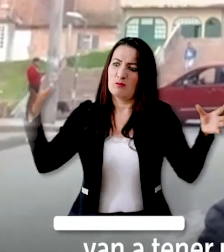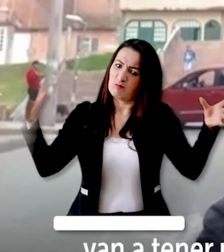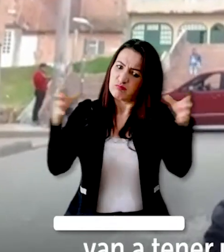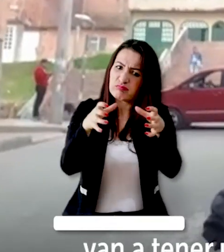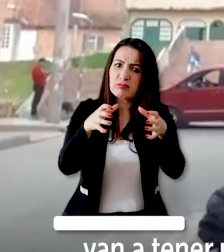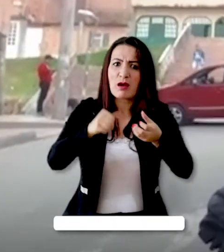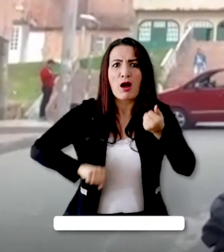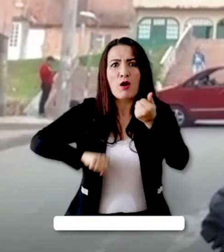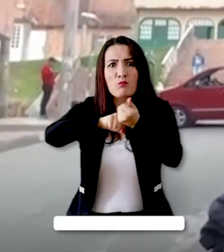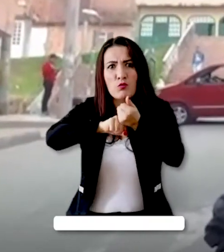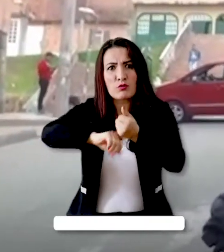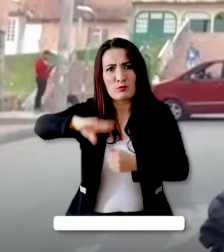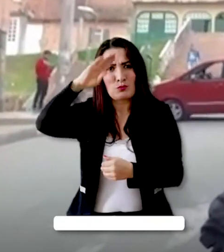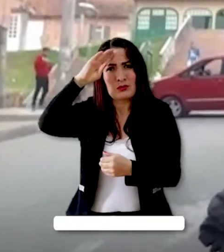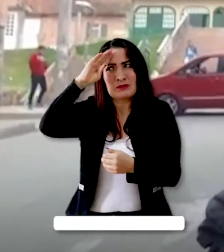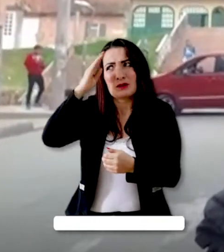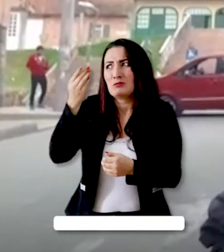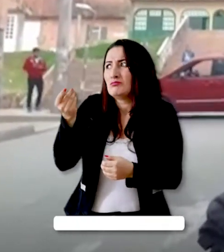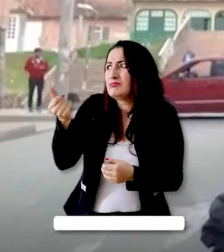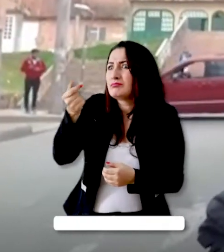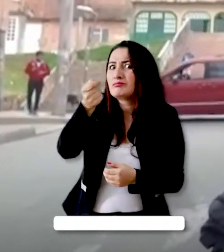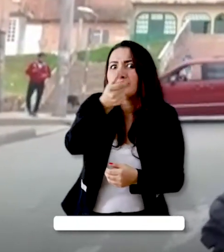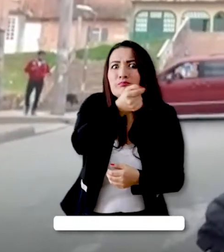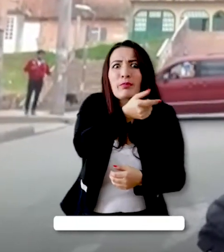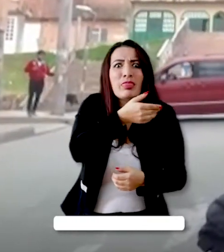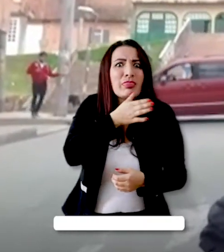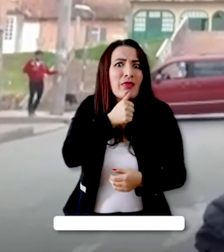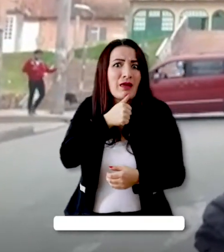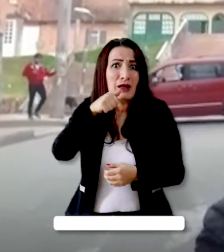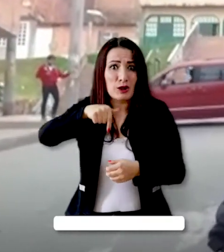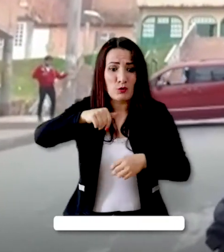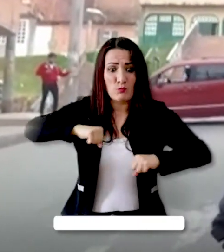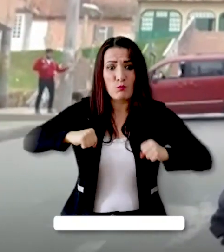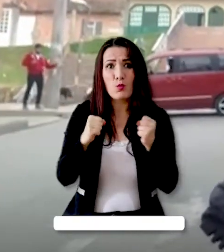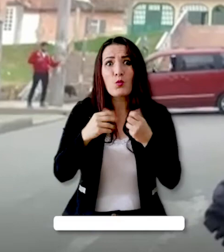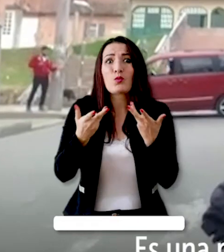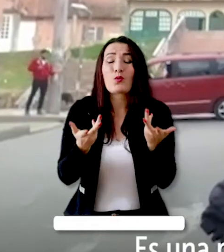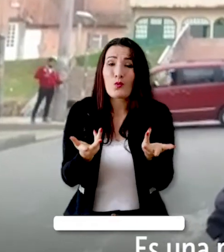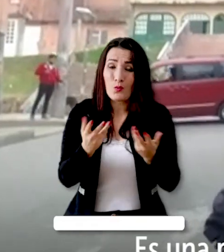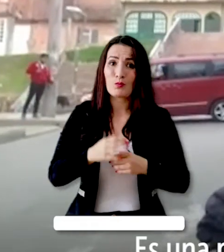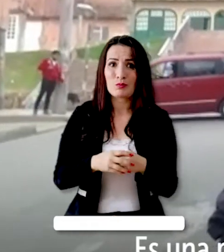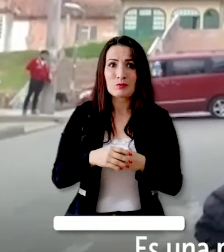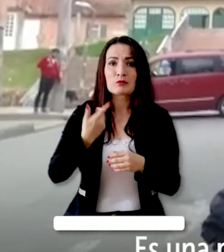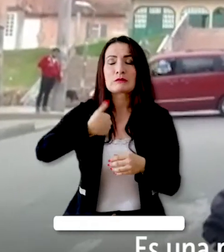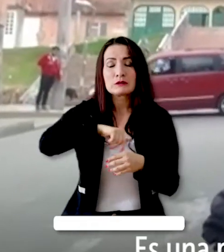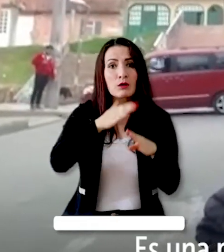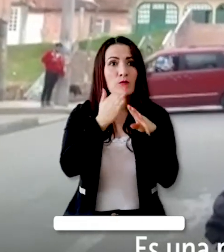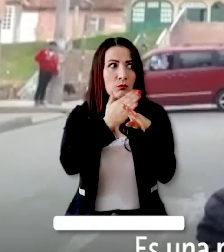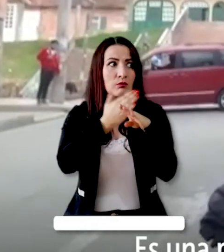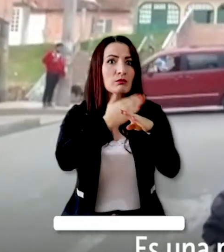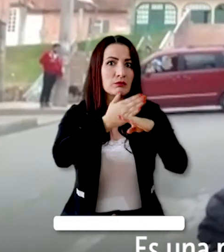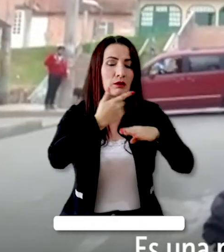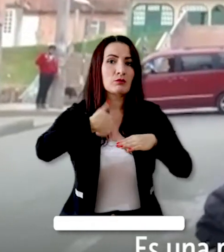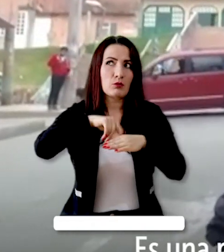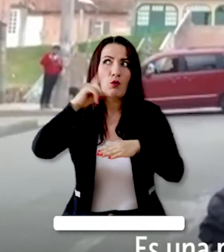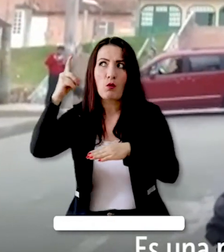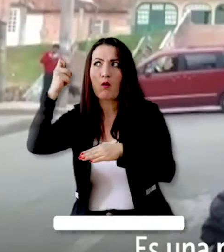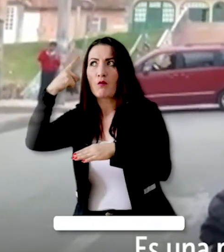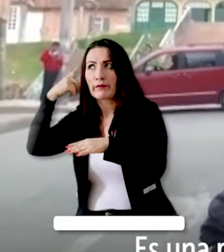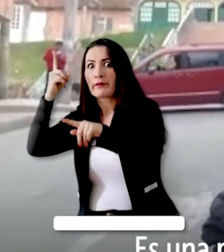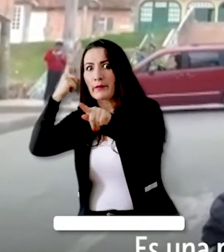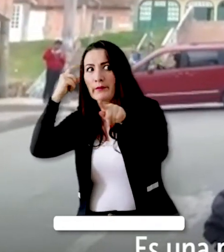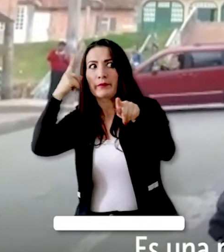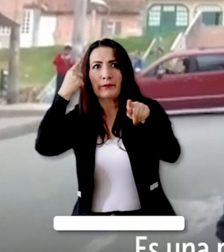fuerza aquí a nivel Bogotá. Es una problemática que